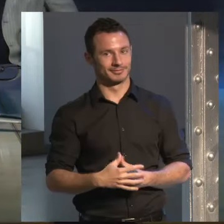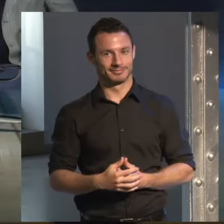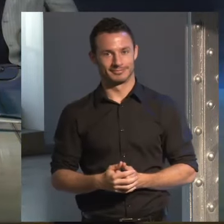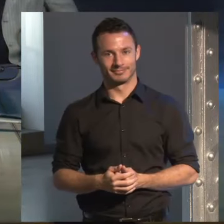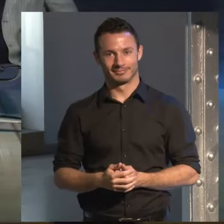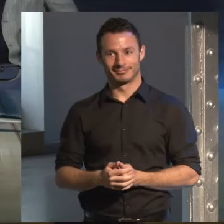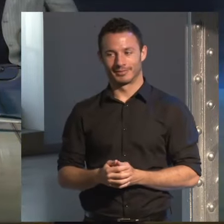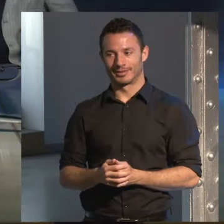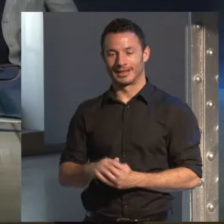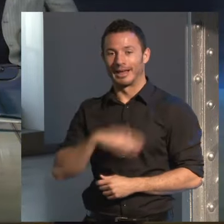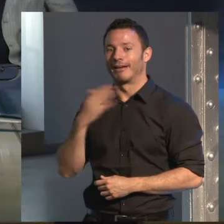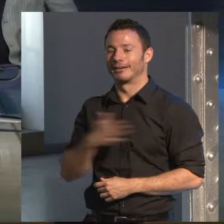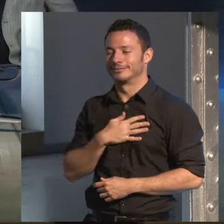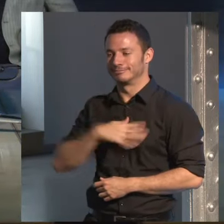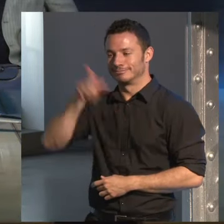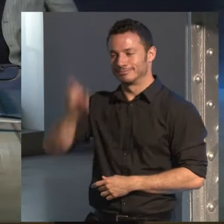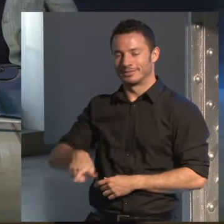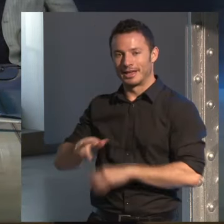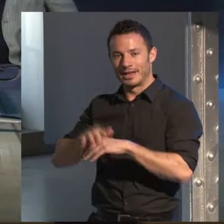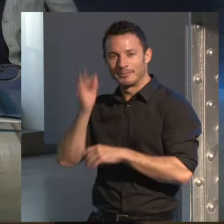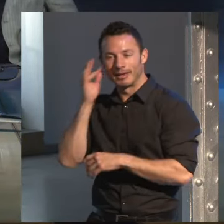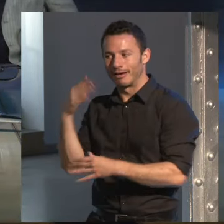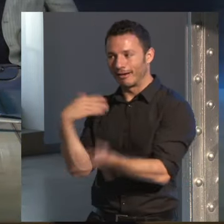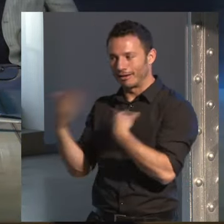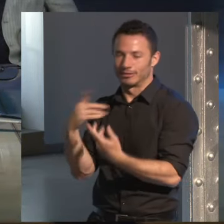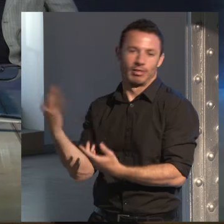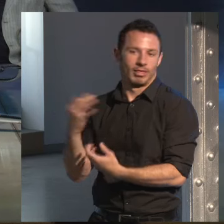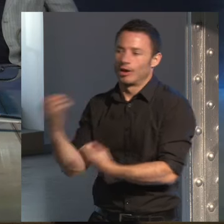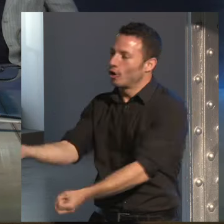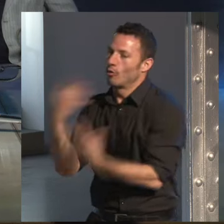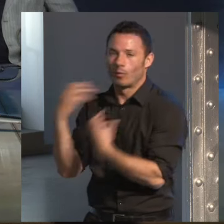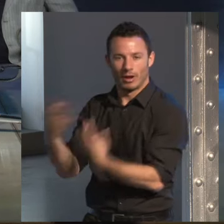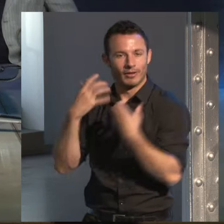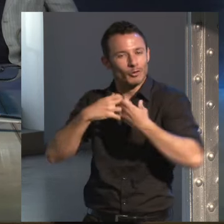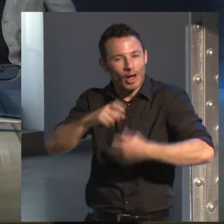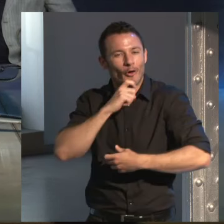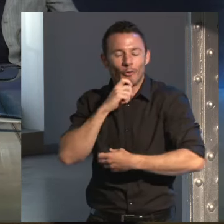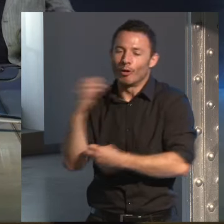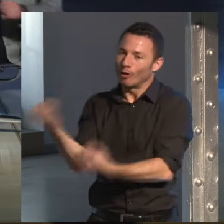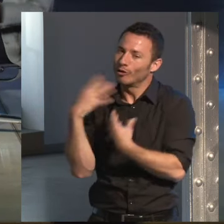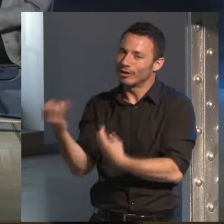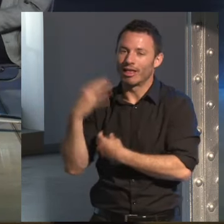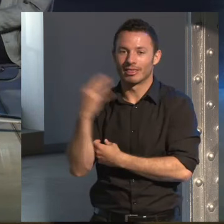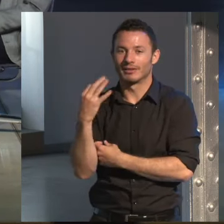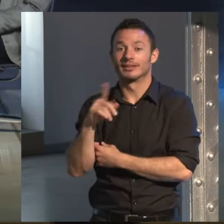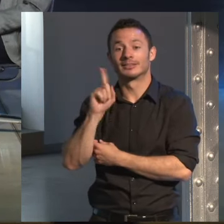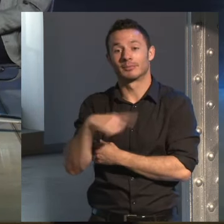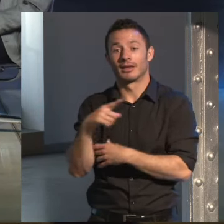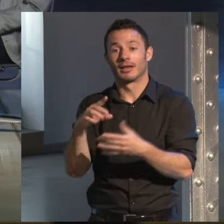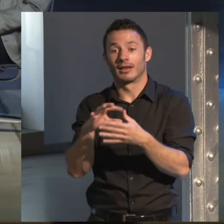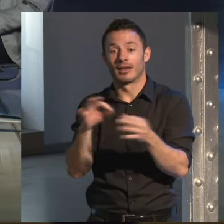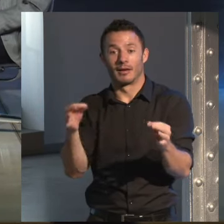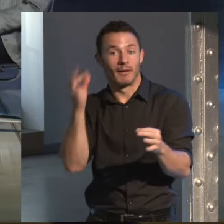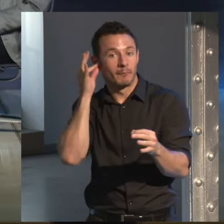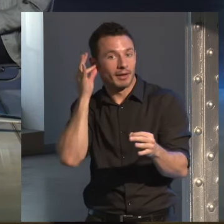hablé con ella al día siguiente y le dije mira tienes que contarme esto cómo funciona me presentó otras amigas que no tuvieron